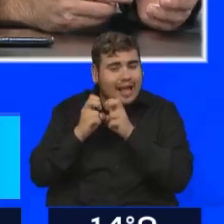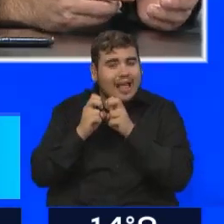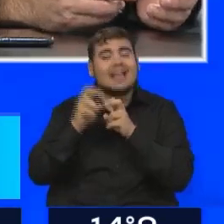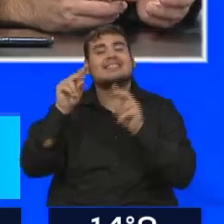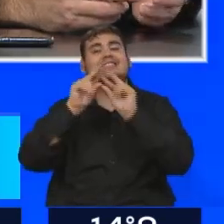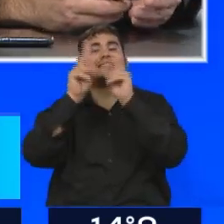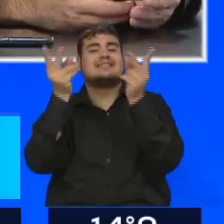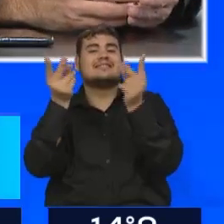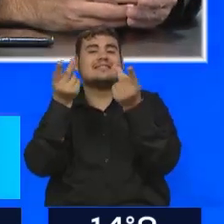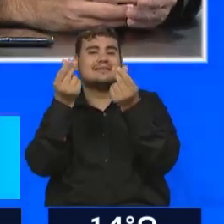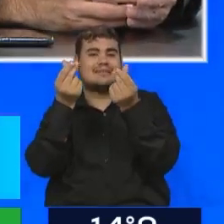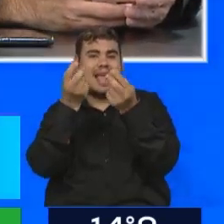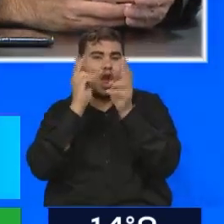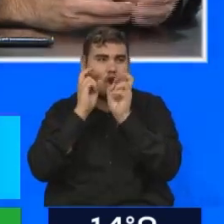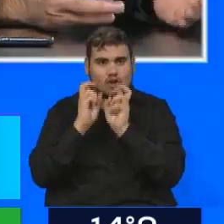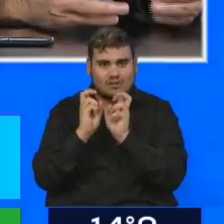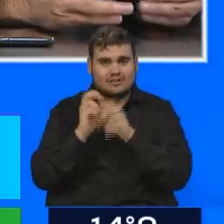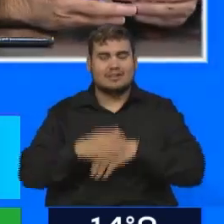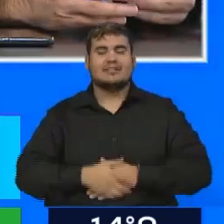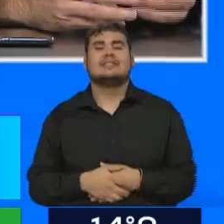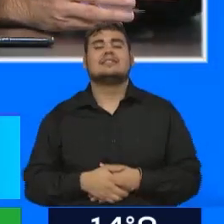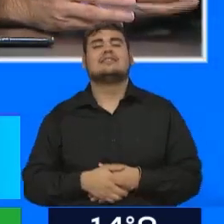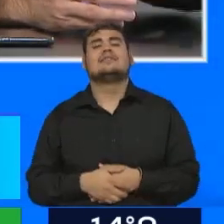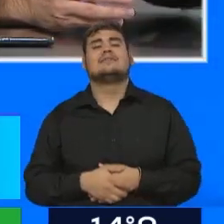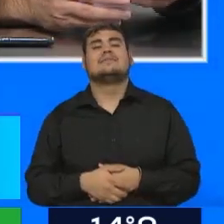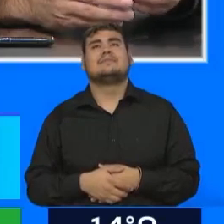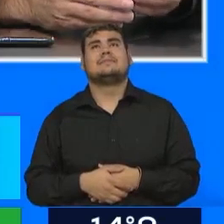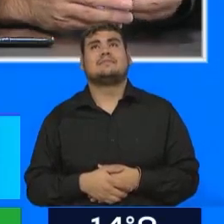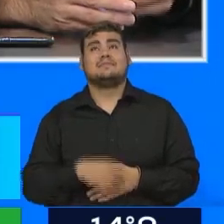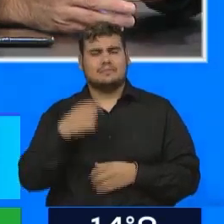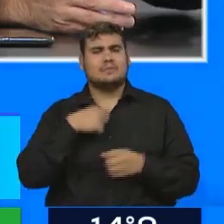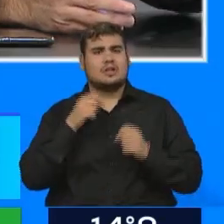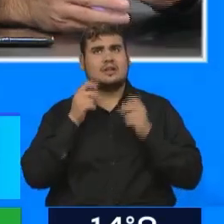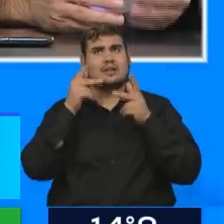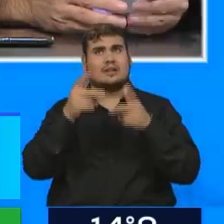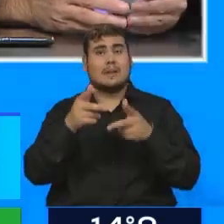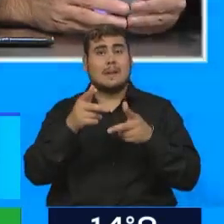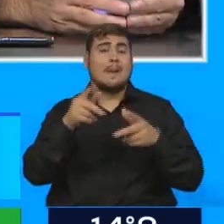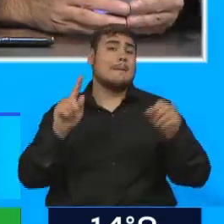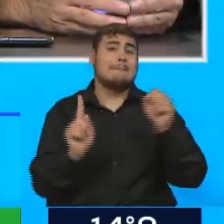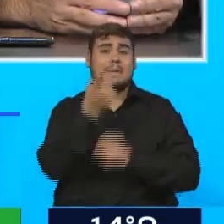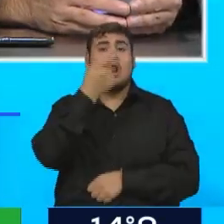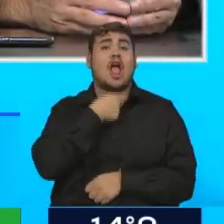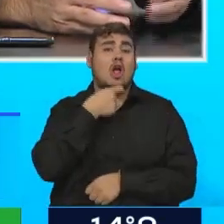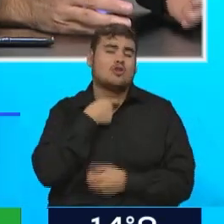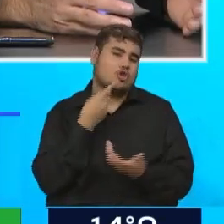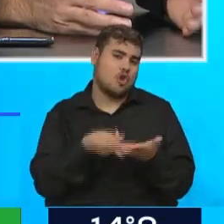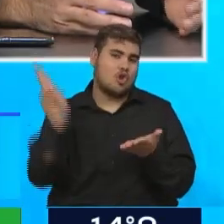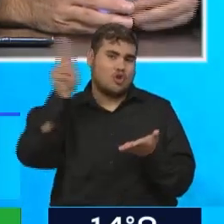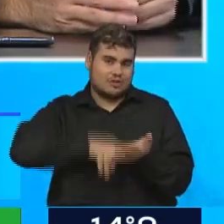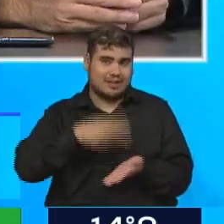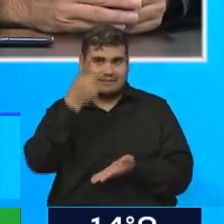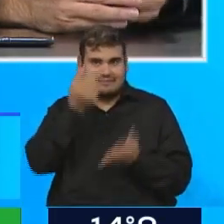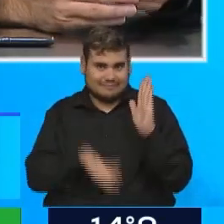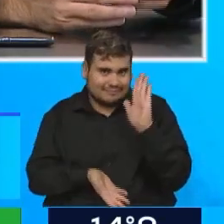pedido las empresas prestadoras de energía. Por lo tanto, ya te voy avisando, primero de agosto vas a tener otro aumento del